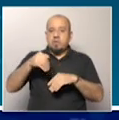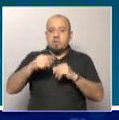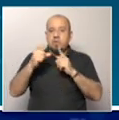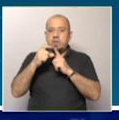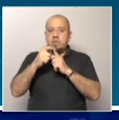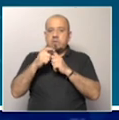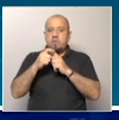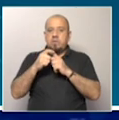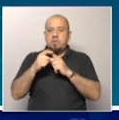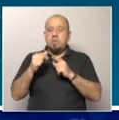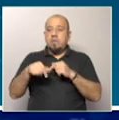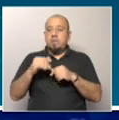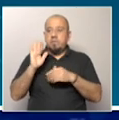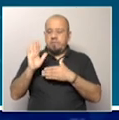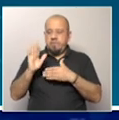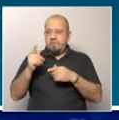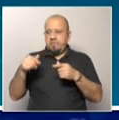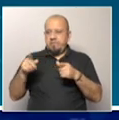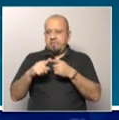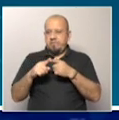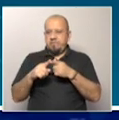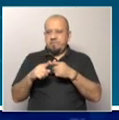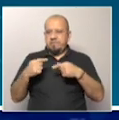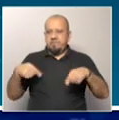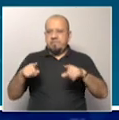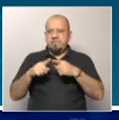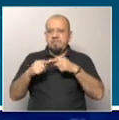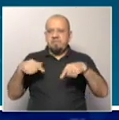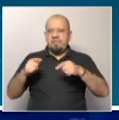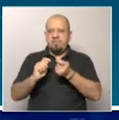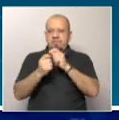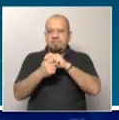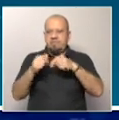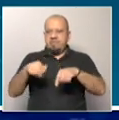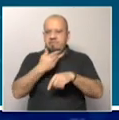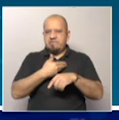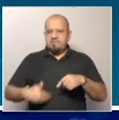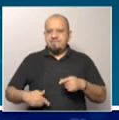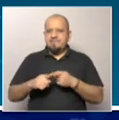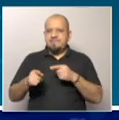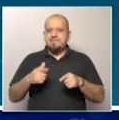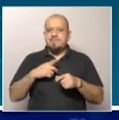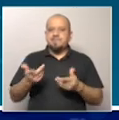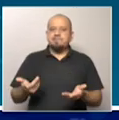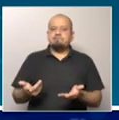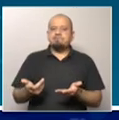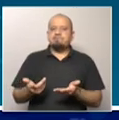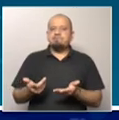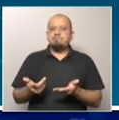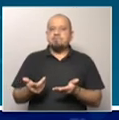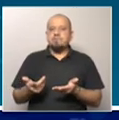dólares a través de endeudamiento. Y bueno, estos cambios en la gobernanza es básicamente como